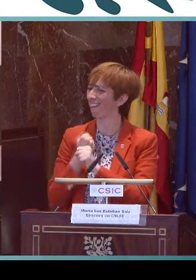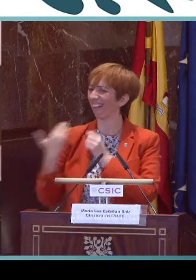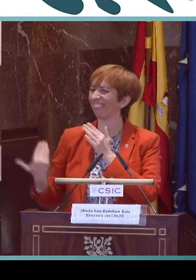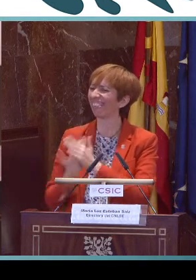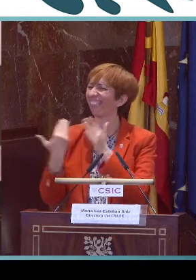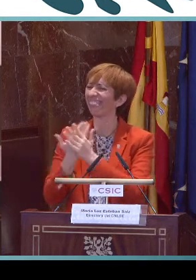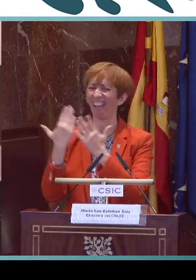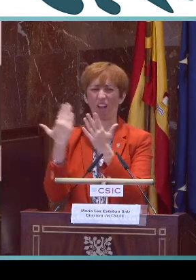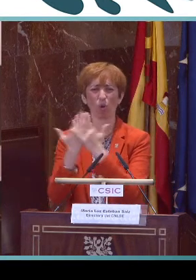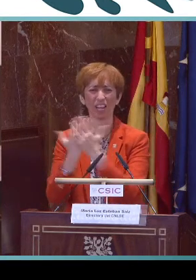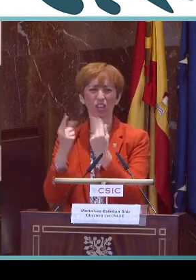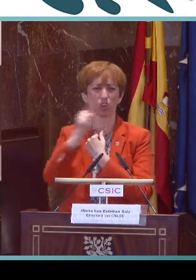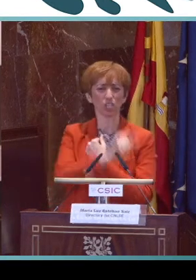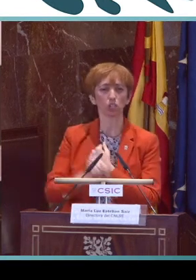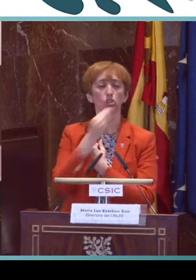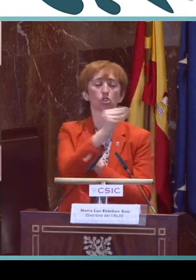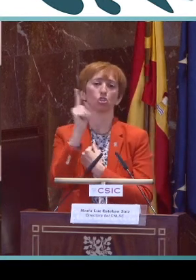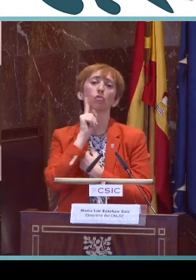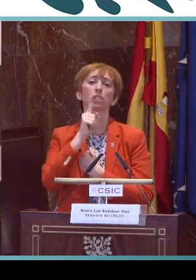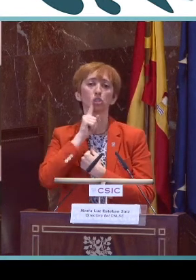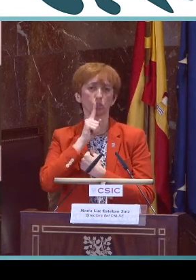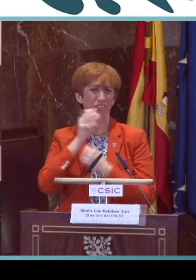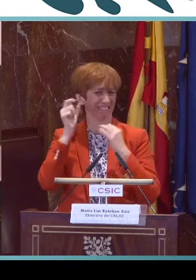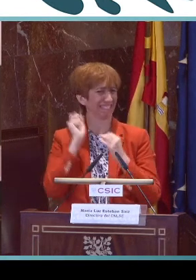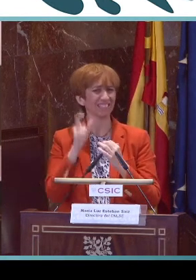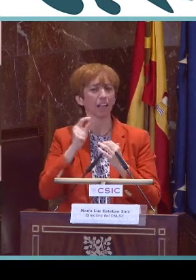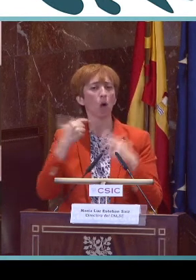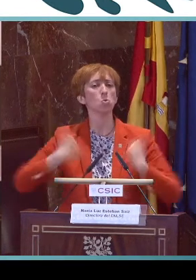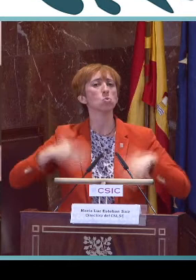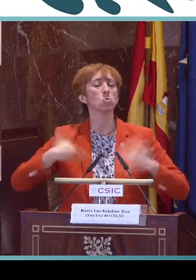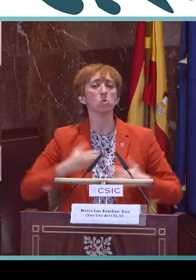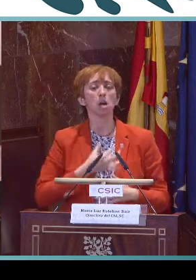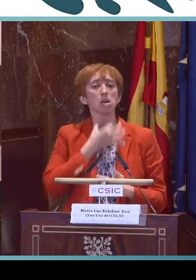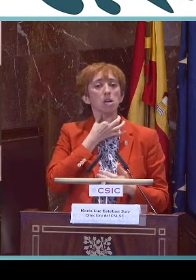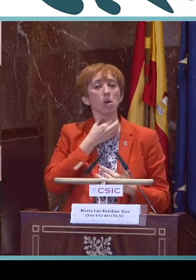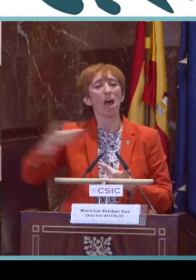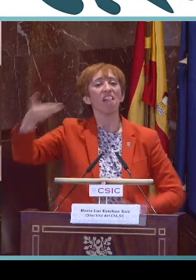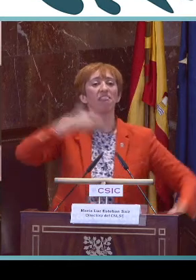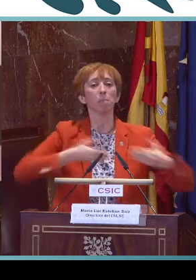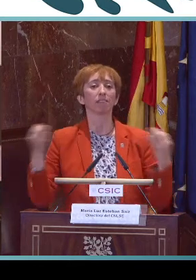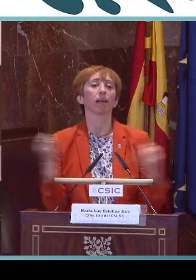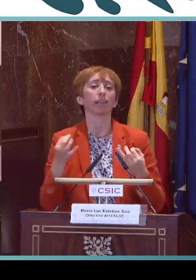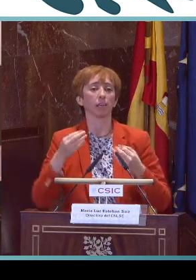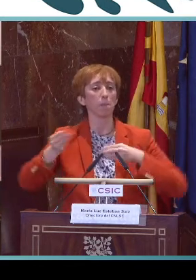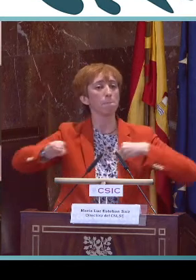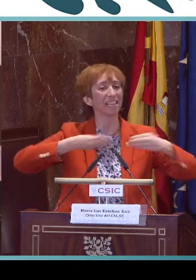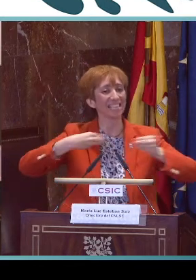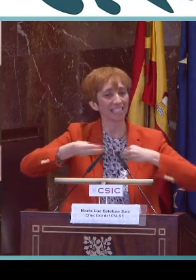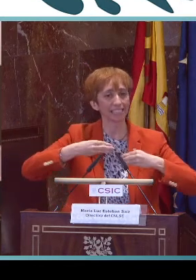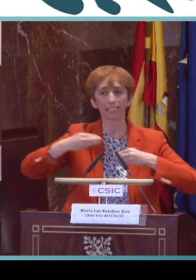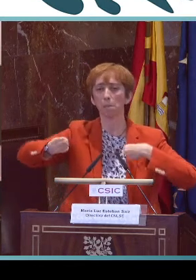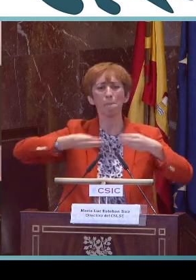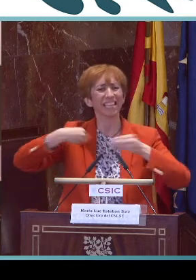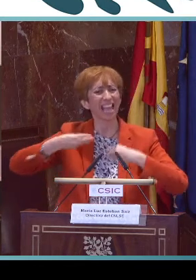Nosotros, vosotros, los profesionales, los investigadores, los que trabajáis con infancia y juventud sorda en vuestro día a día, veis